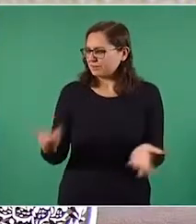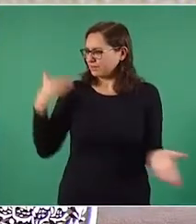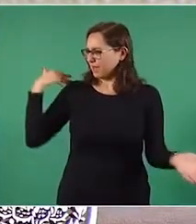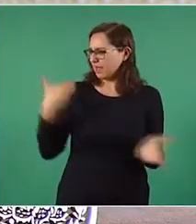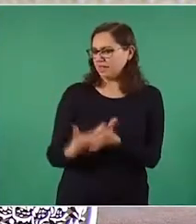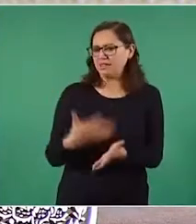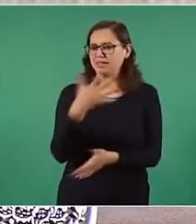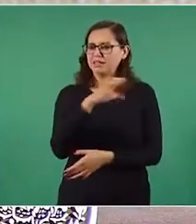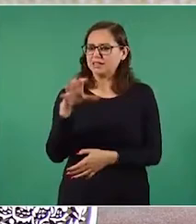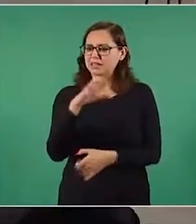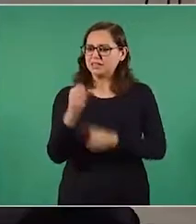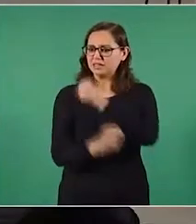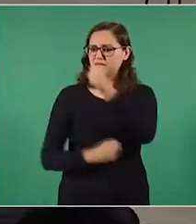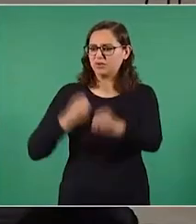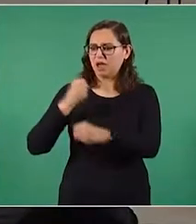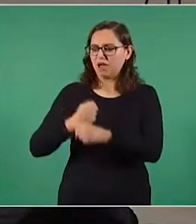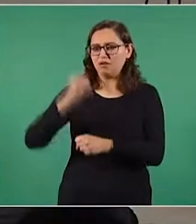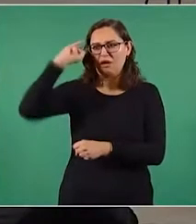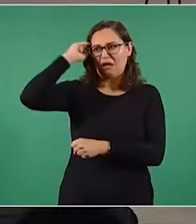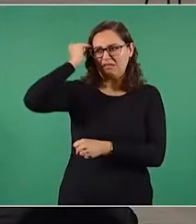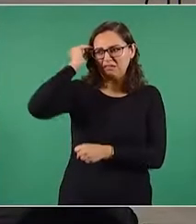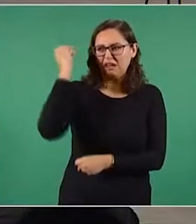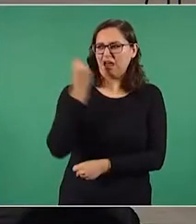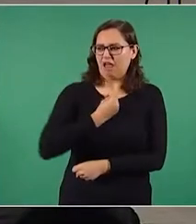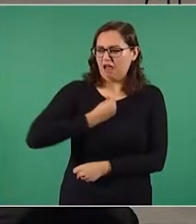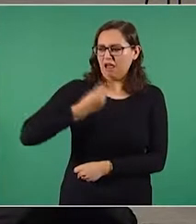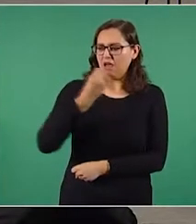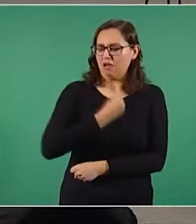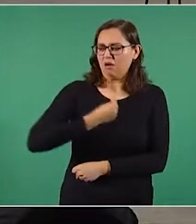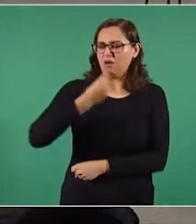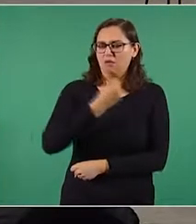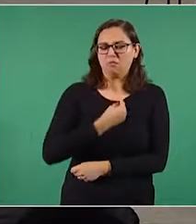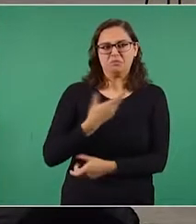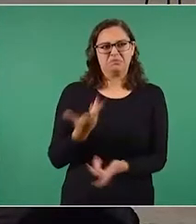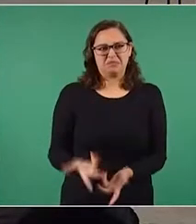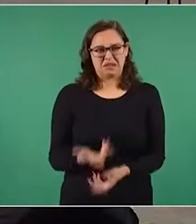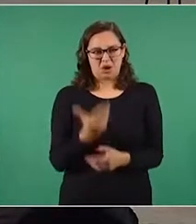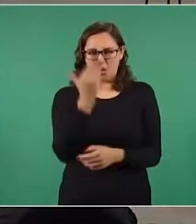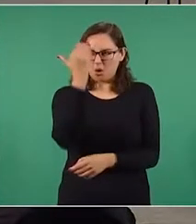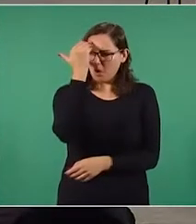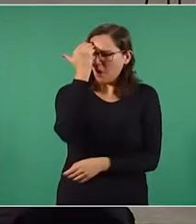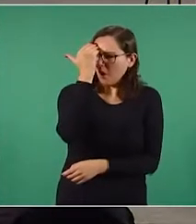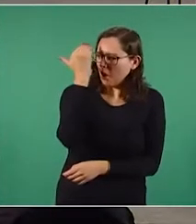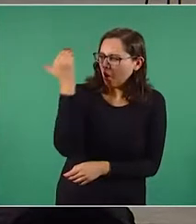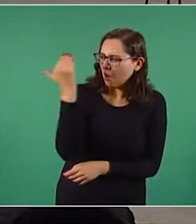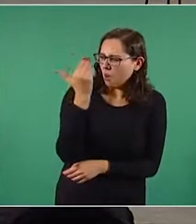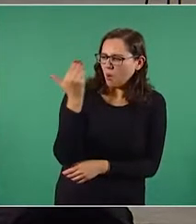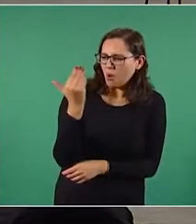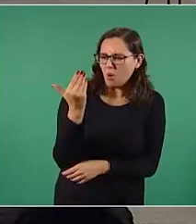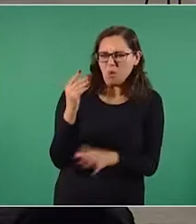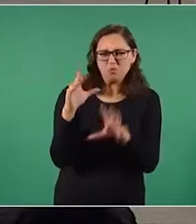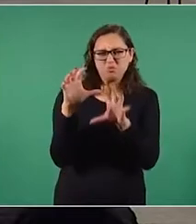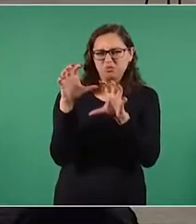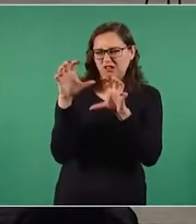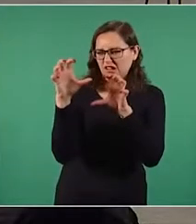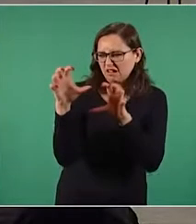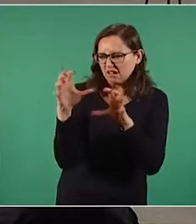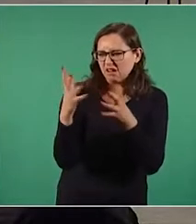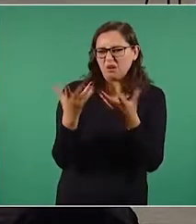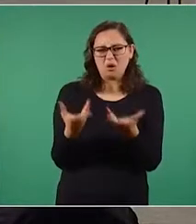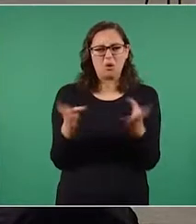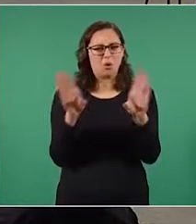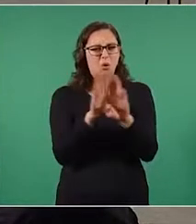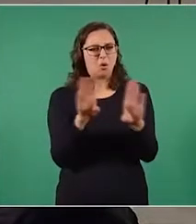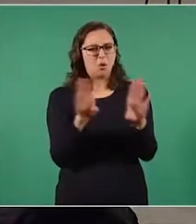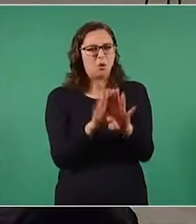500 años de la resistencia indígena. Cuadri podría presentar iniciativas, preguntas parlamentarias,